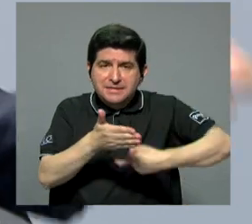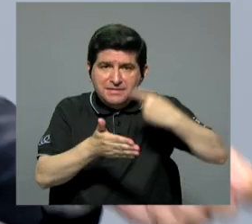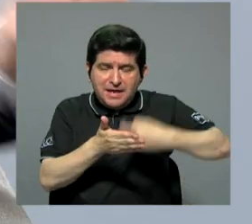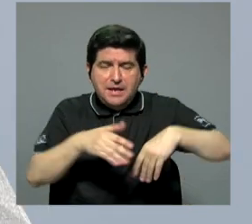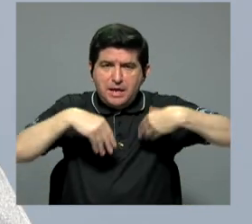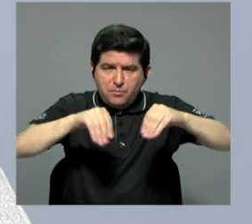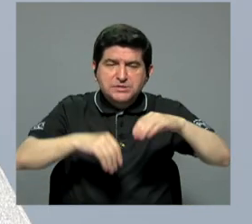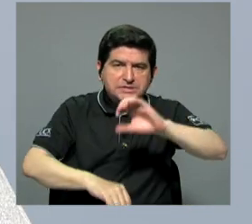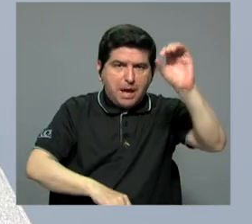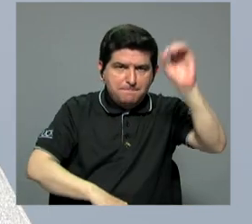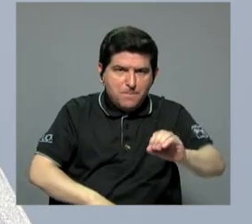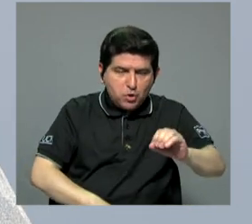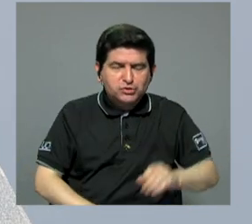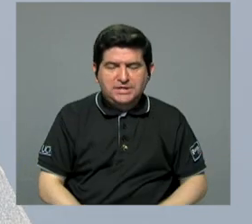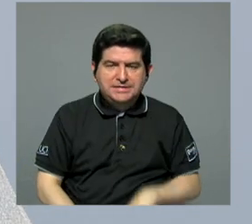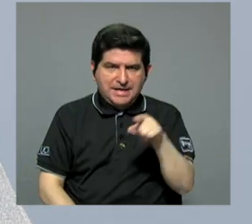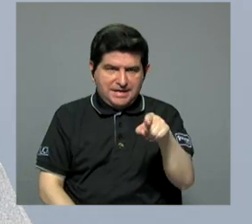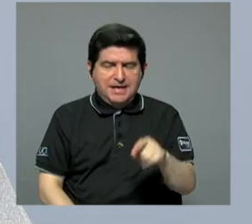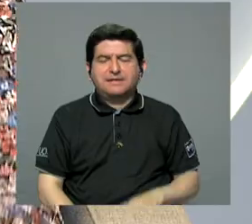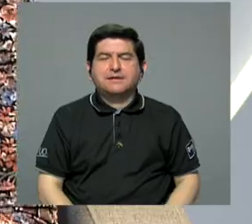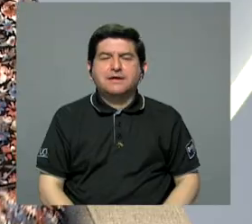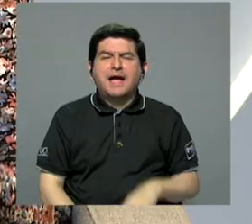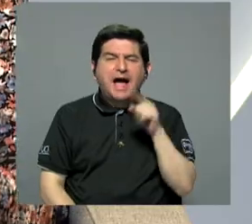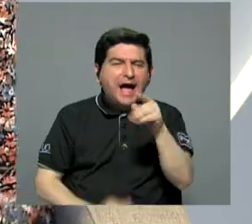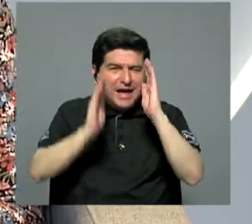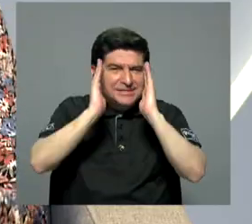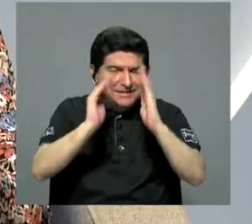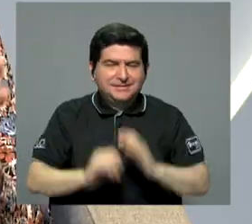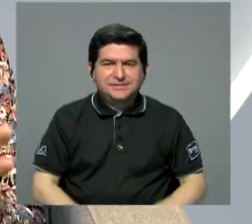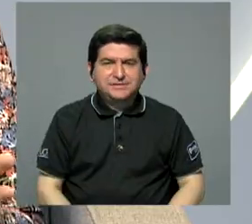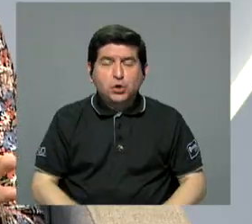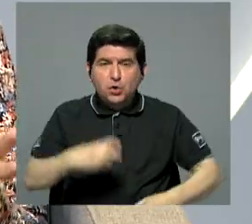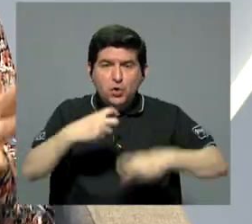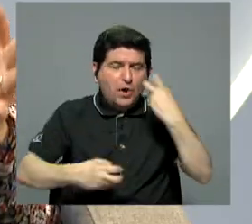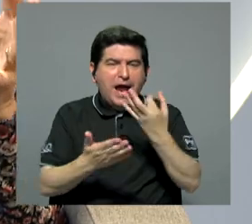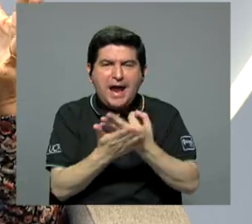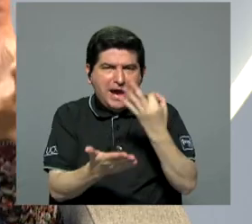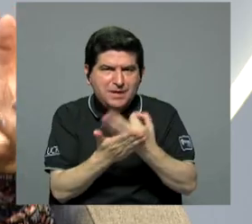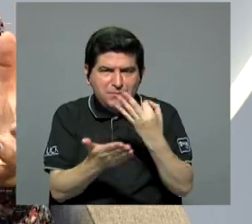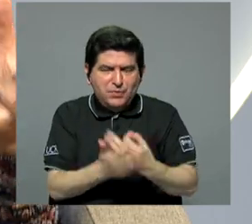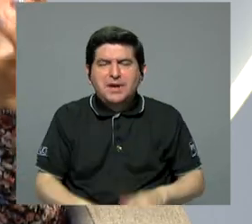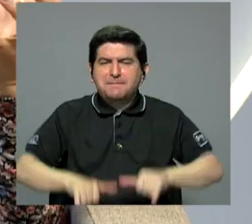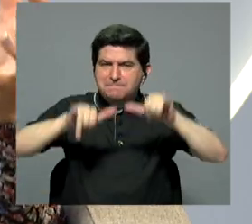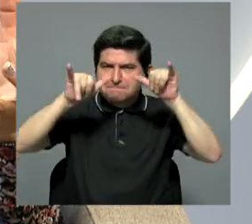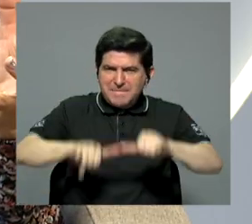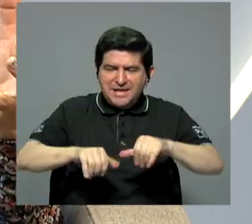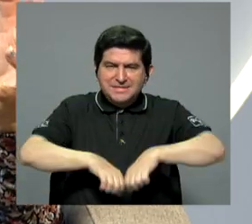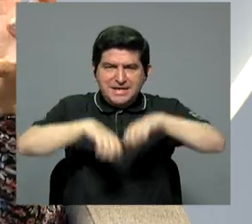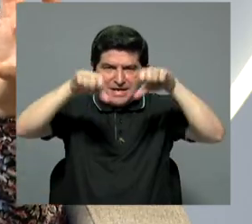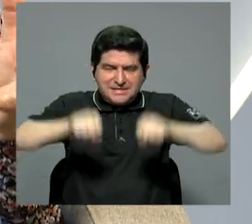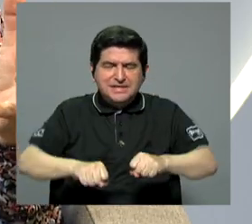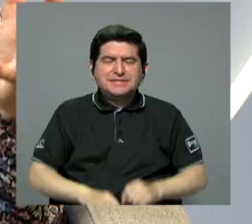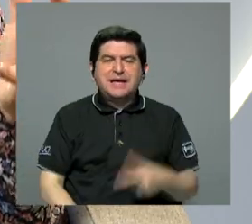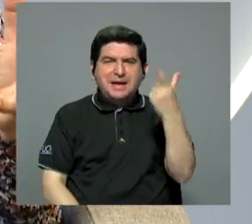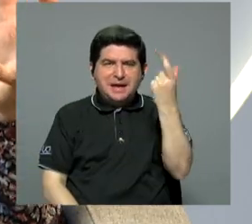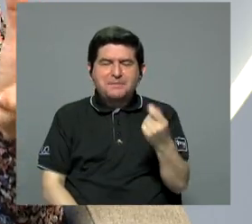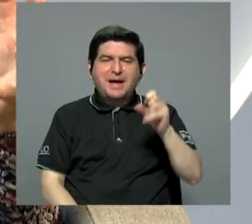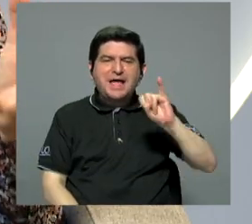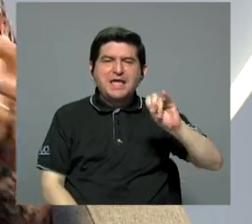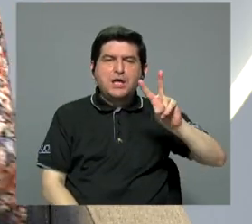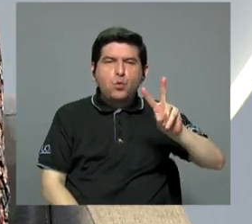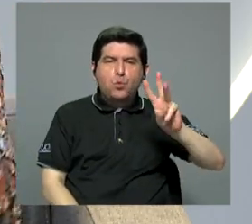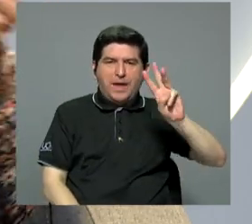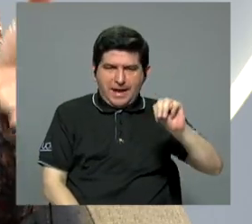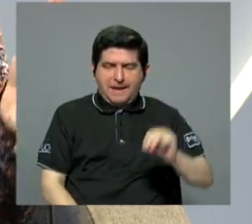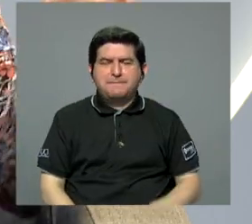ventas, un porcentaje se dirige a esa parte. El problema del financiamiento, de la sostenibilidad, del régimen de pensiones, de invalidez,